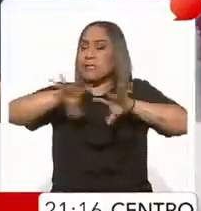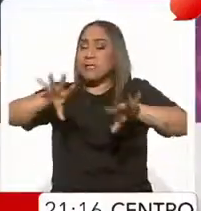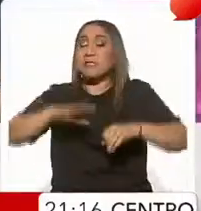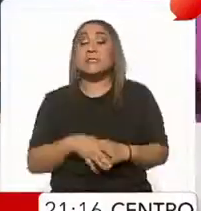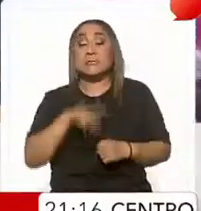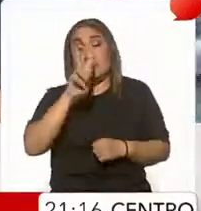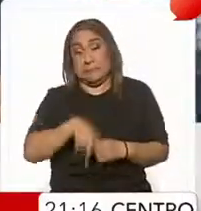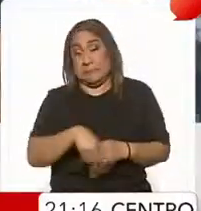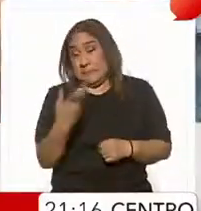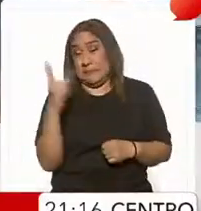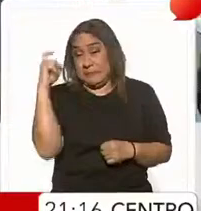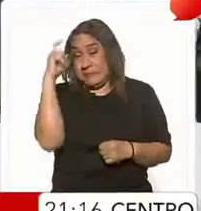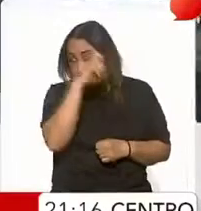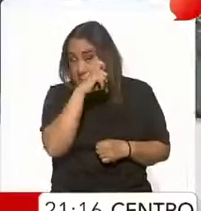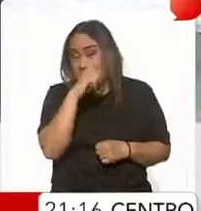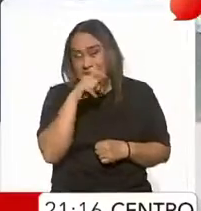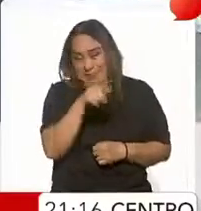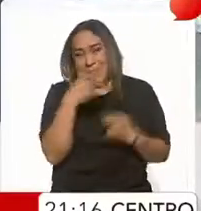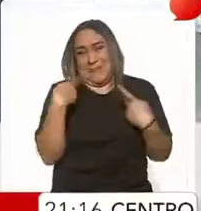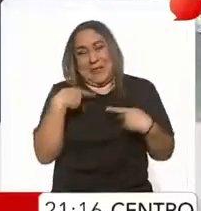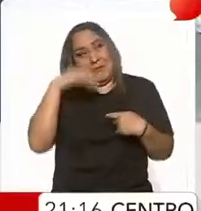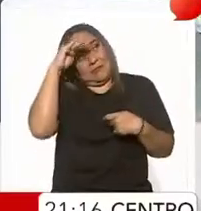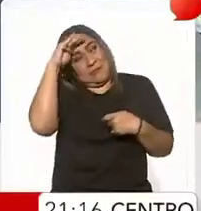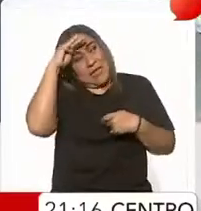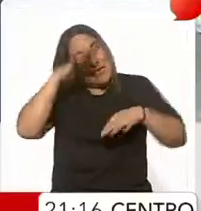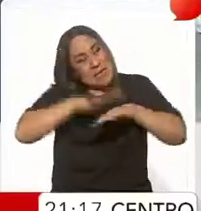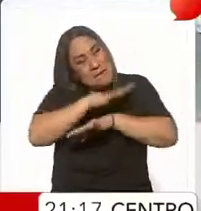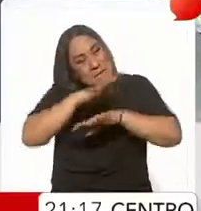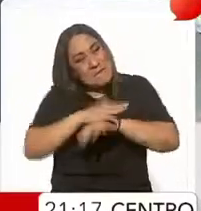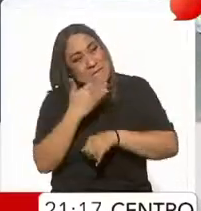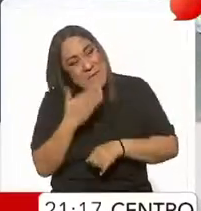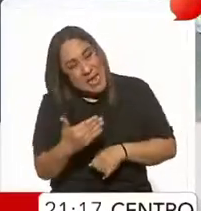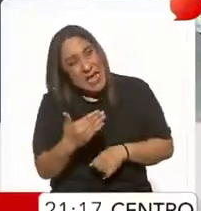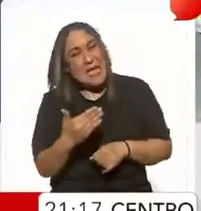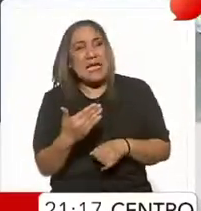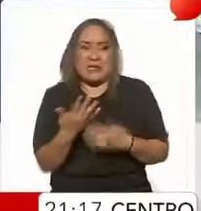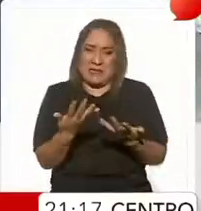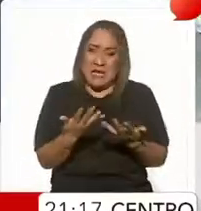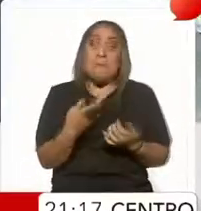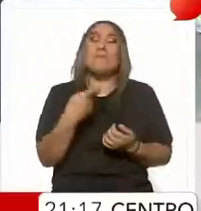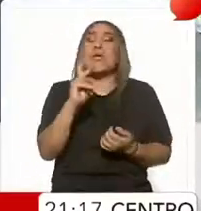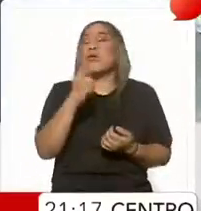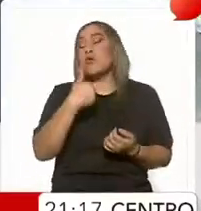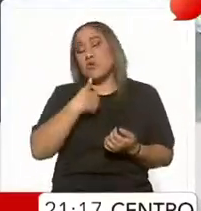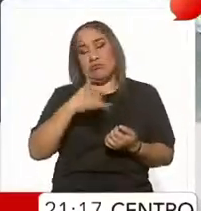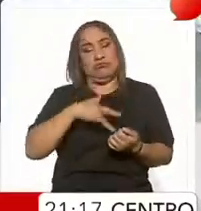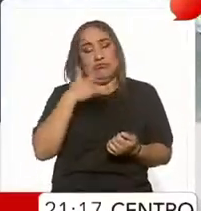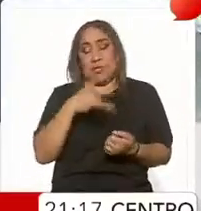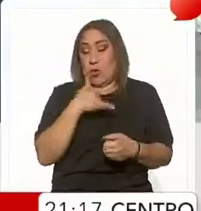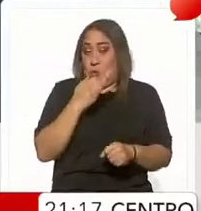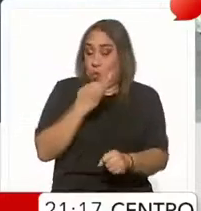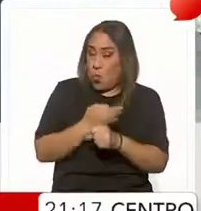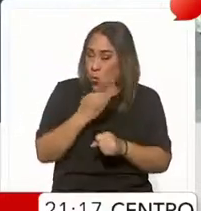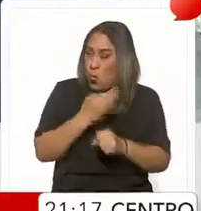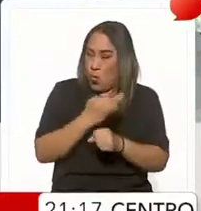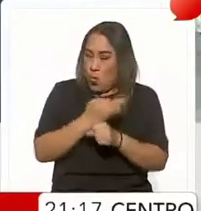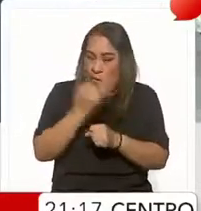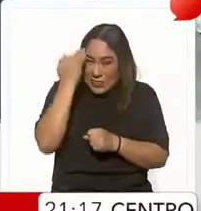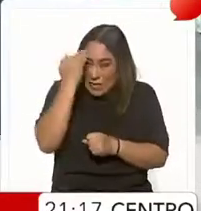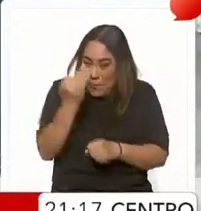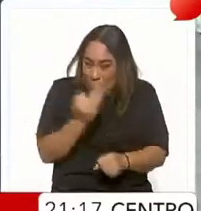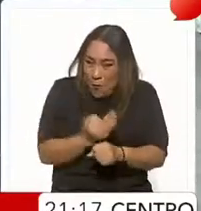realmente que una persona cambie para bien, claro como dicen, que los buenos somos más, pero realmente yo siento que hoy en día en pleno